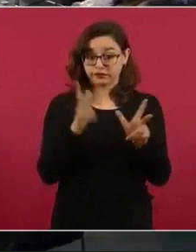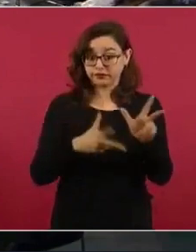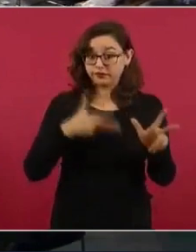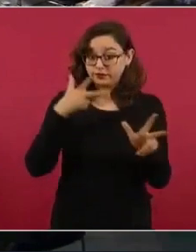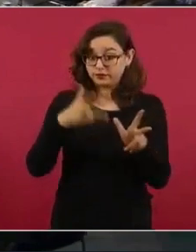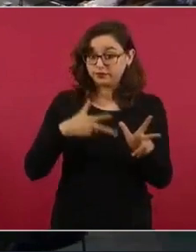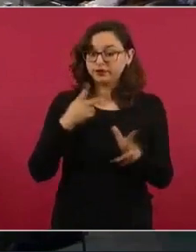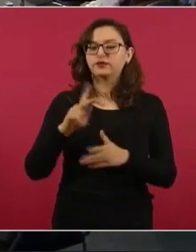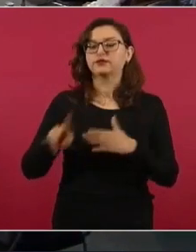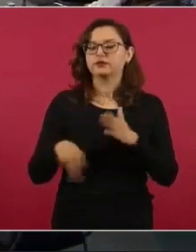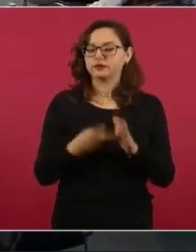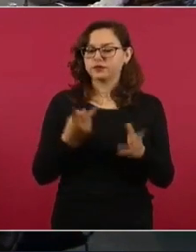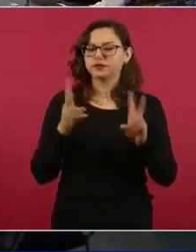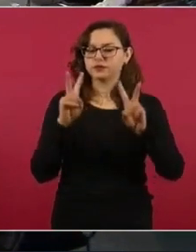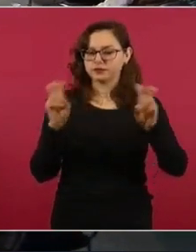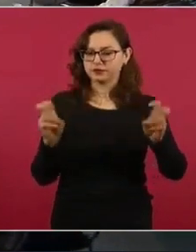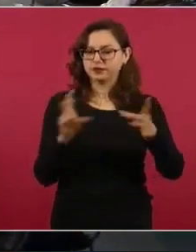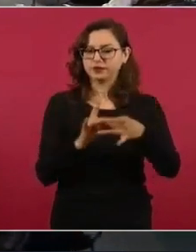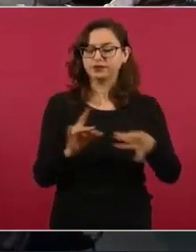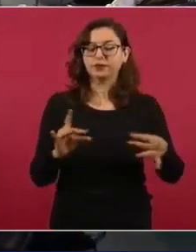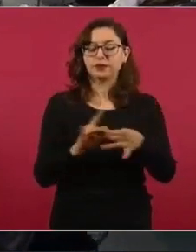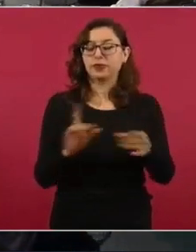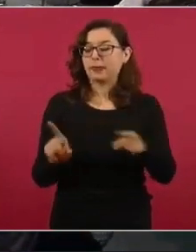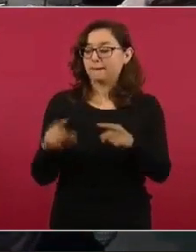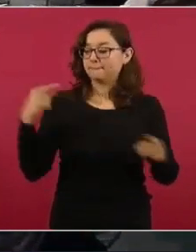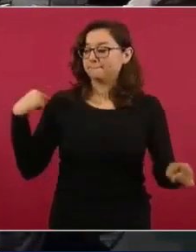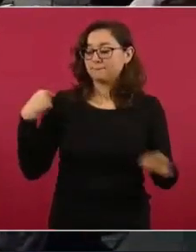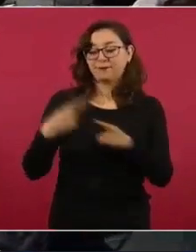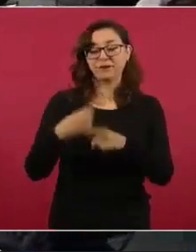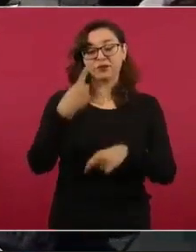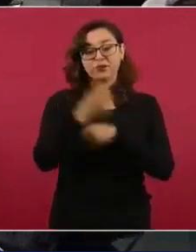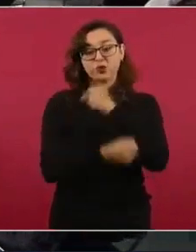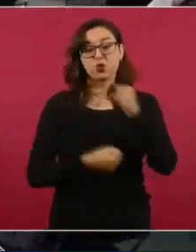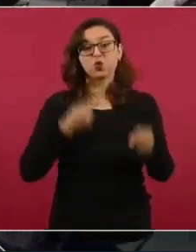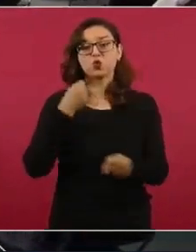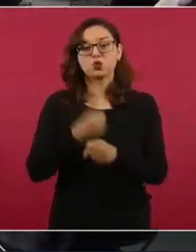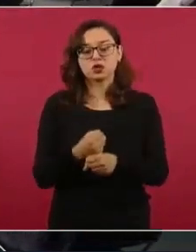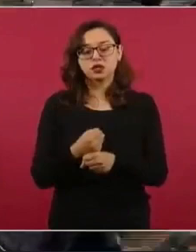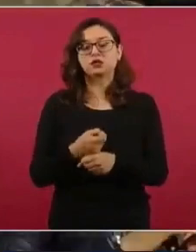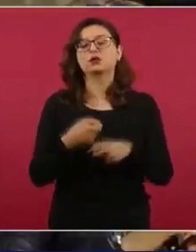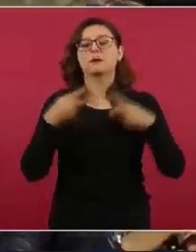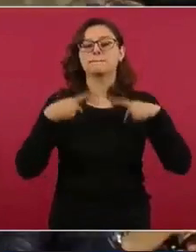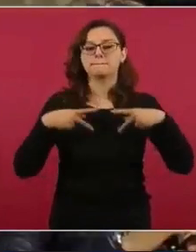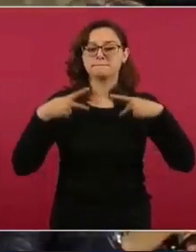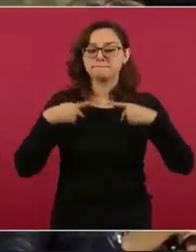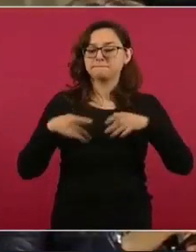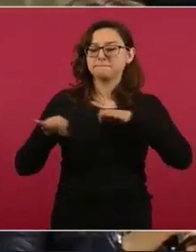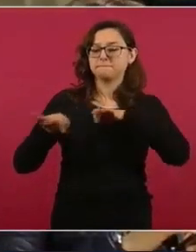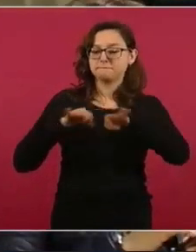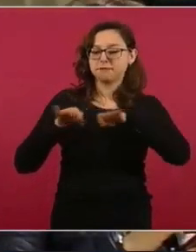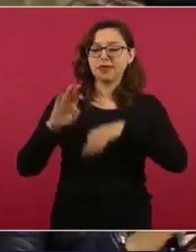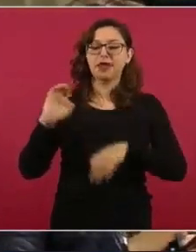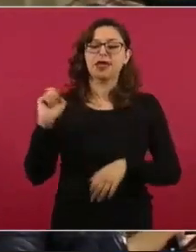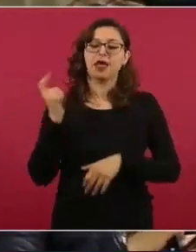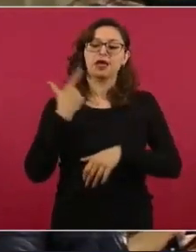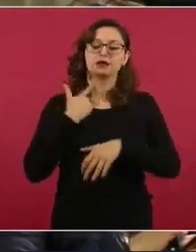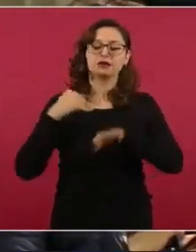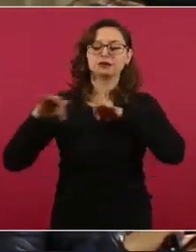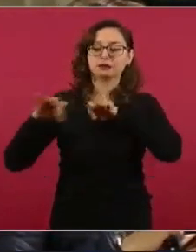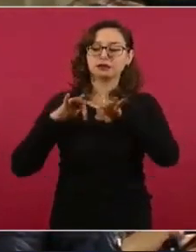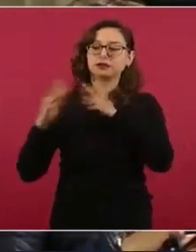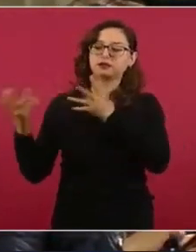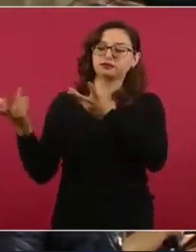en el último año se han sumado más trabajadores y extrabajadores al llamado a diversas organizaciones